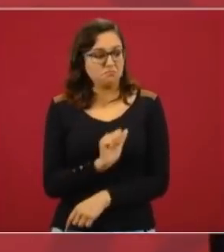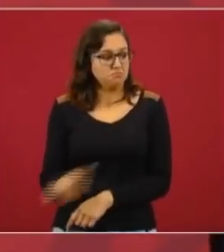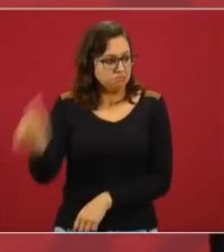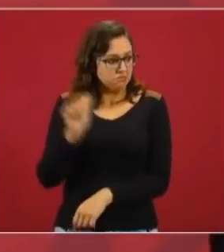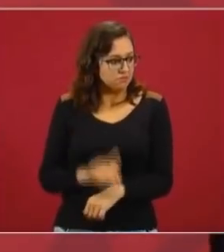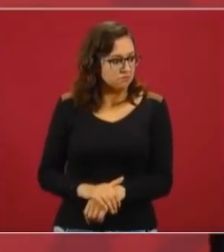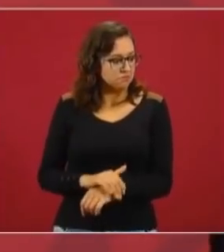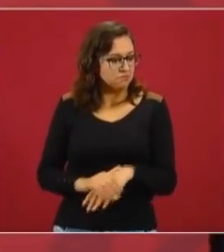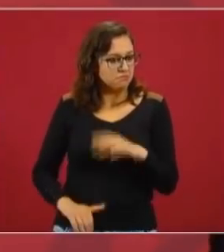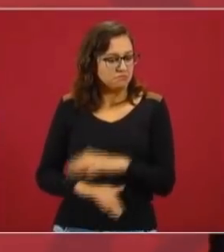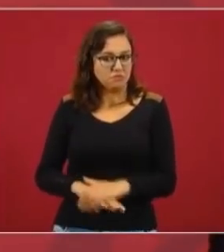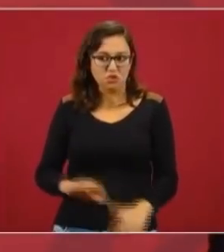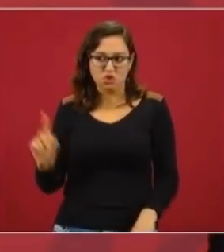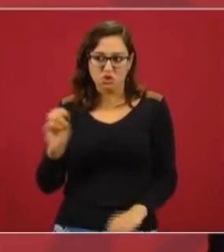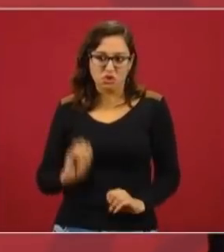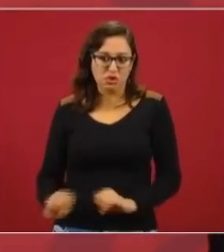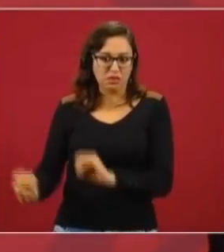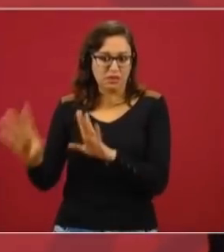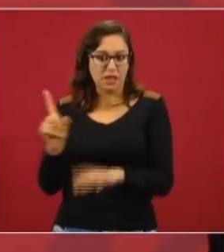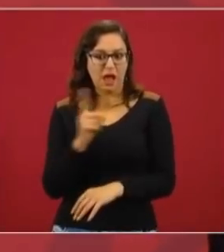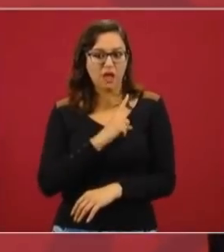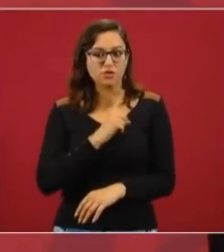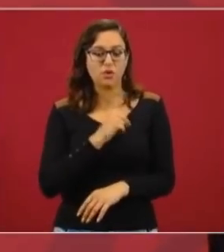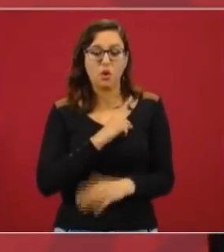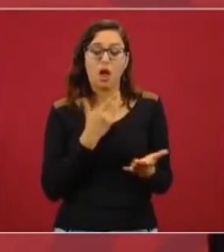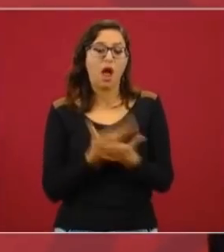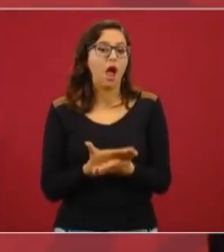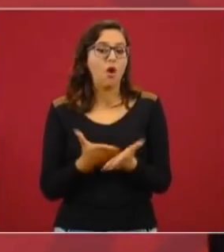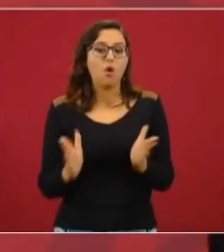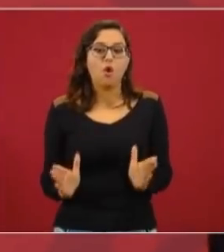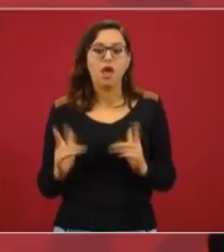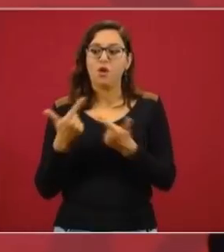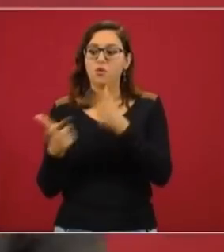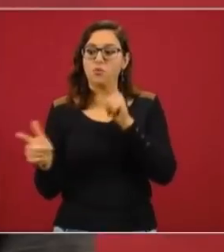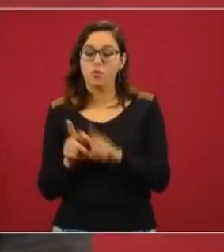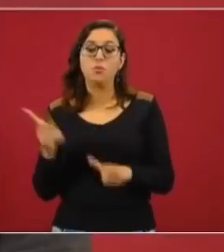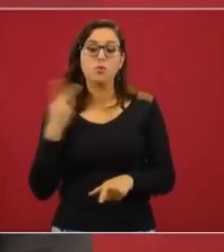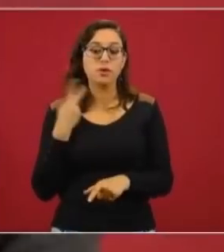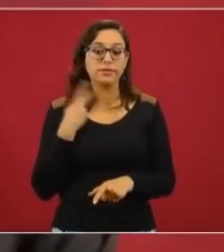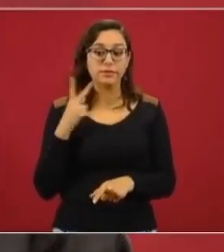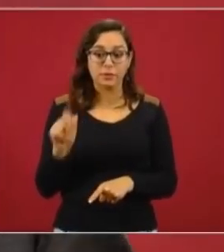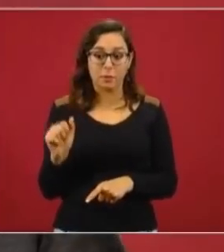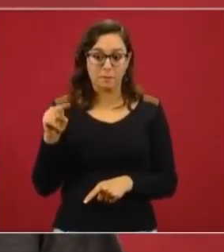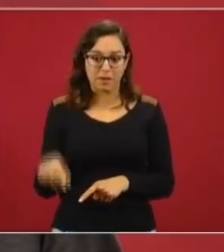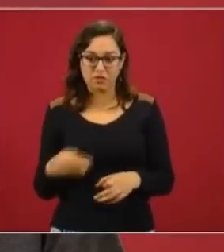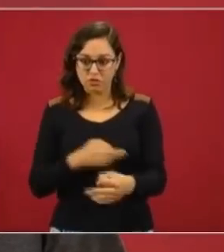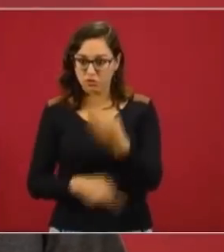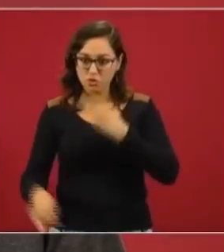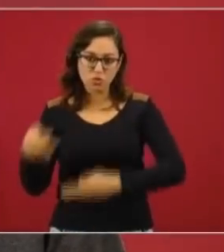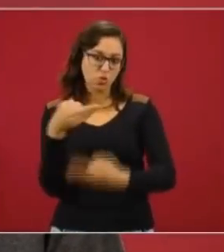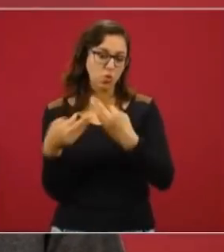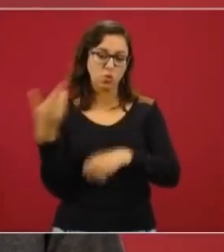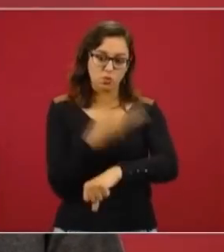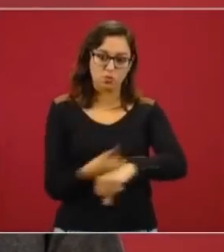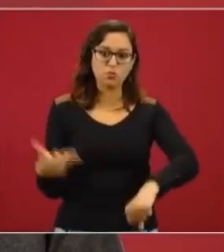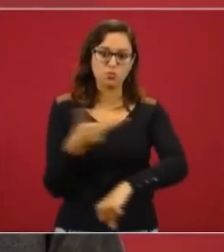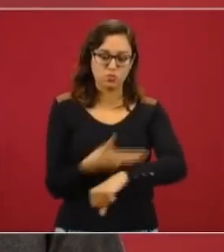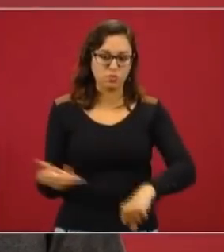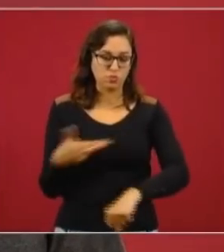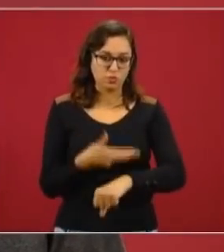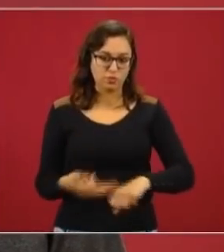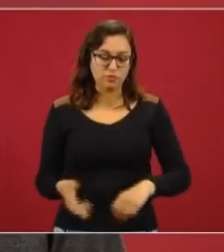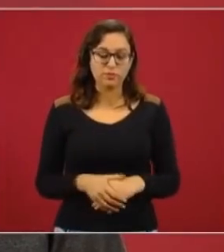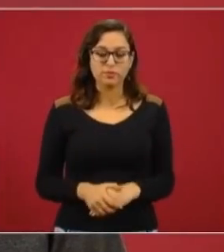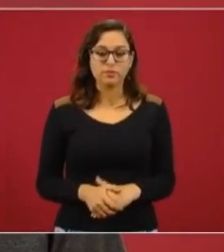Ya es el PAN el que está encabezando el movimiento,